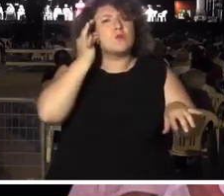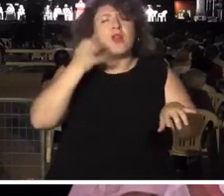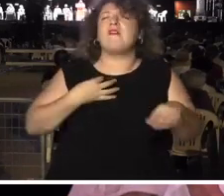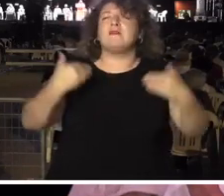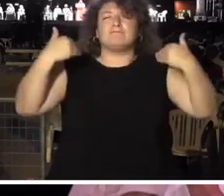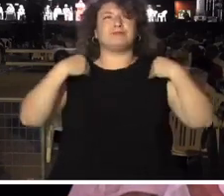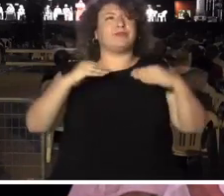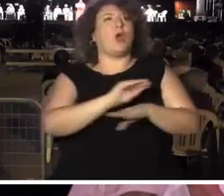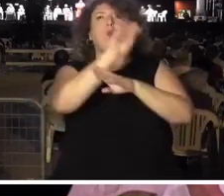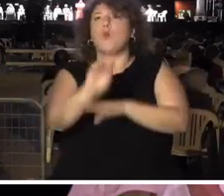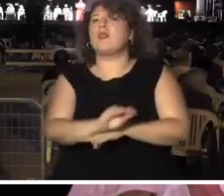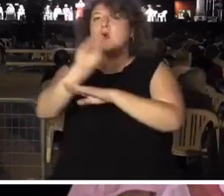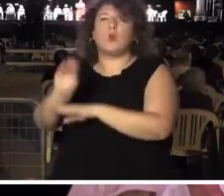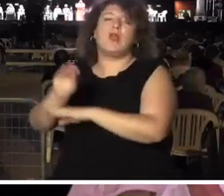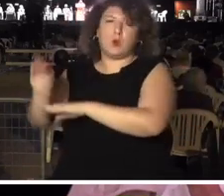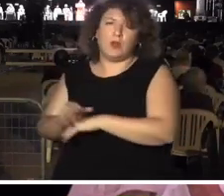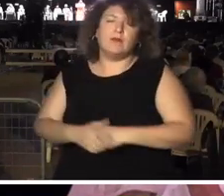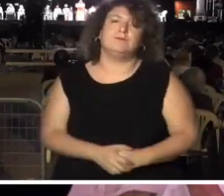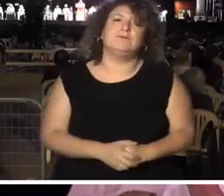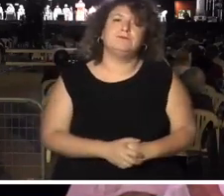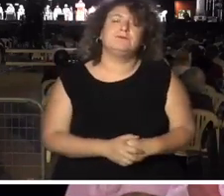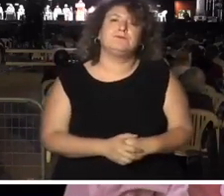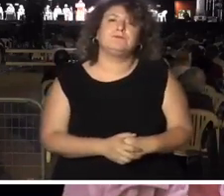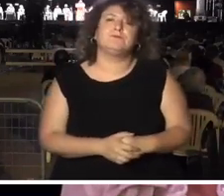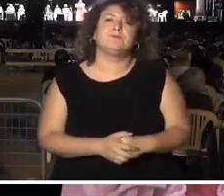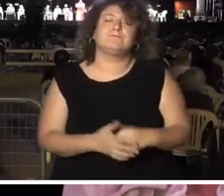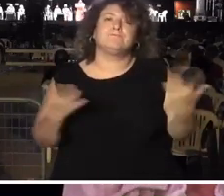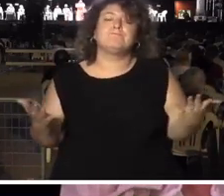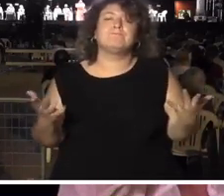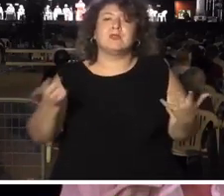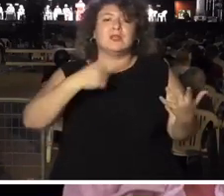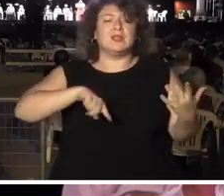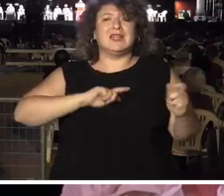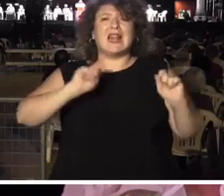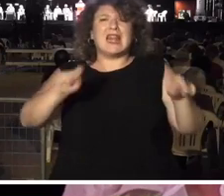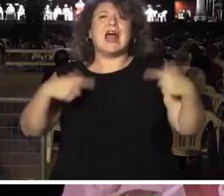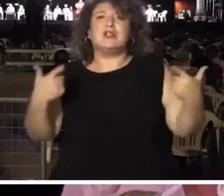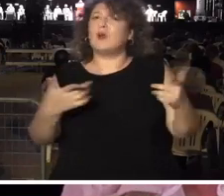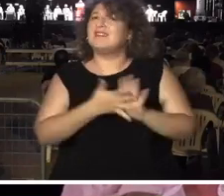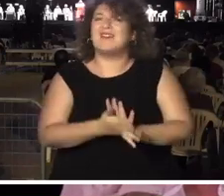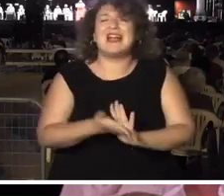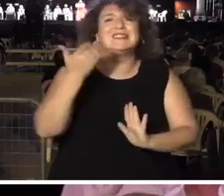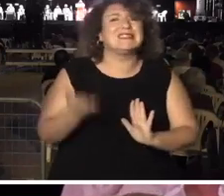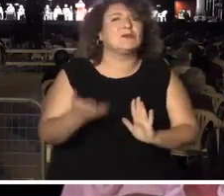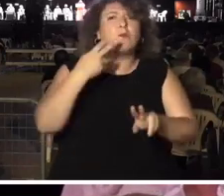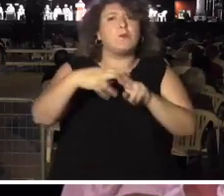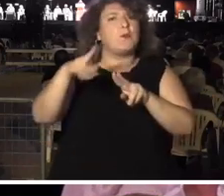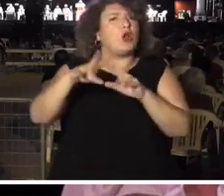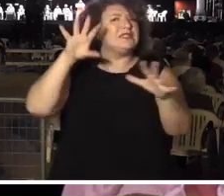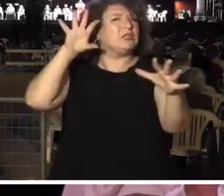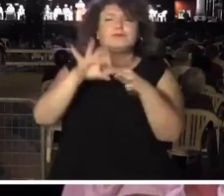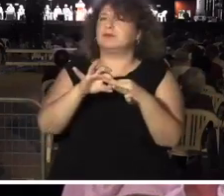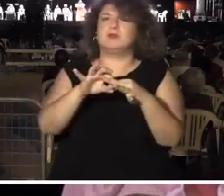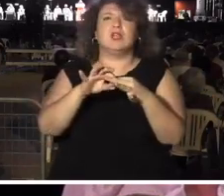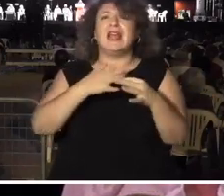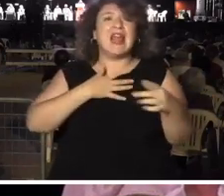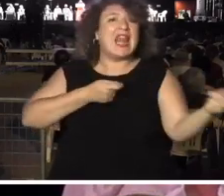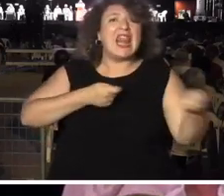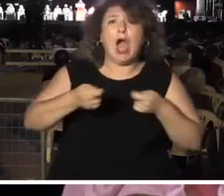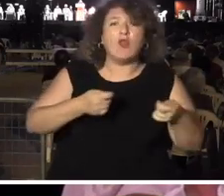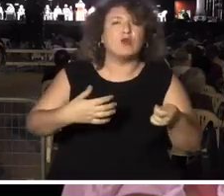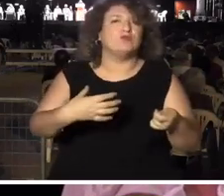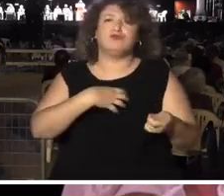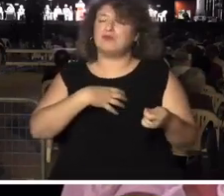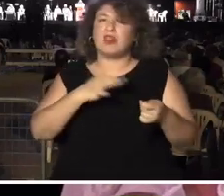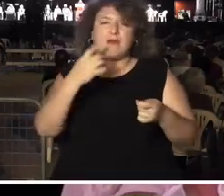cuidar. Aprendimos que la naturaleza es en este momento un agente político con el que no se puede negociar, que hay